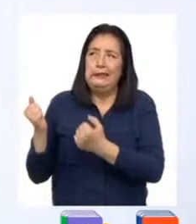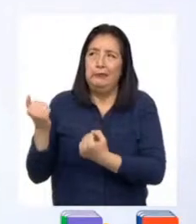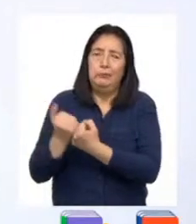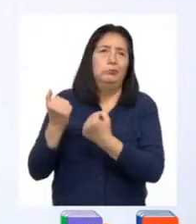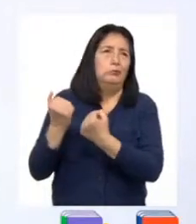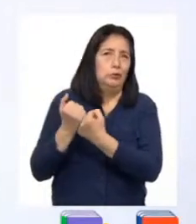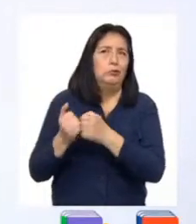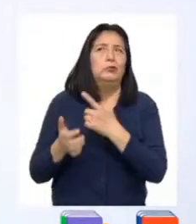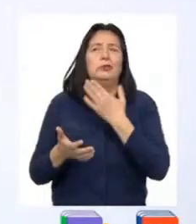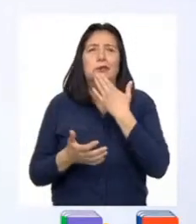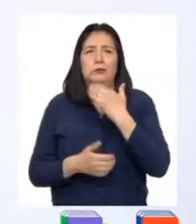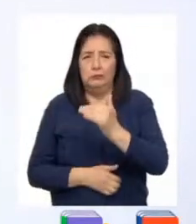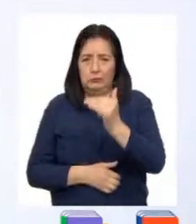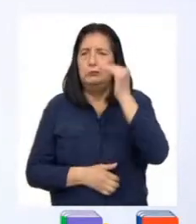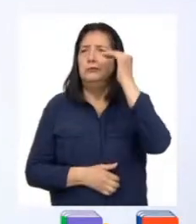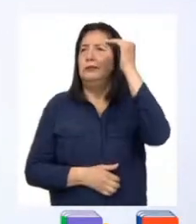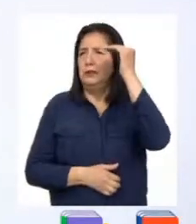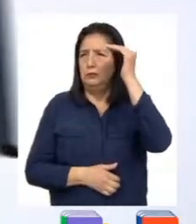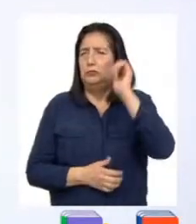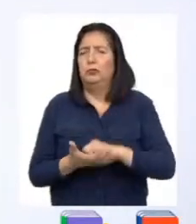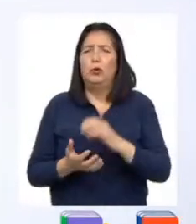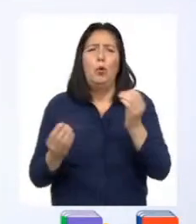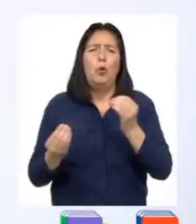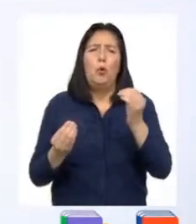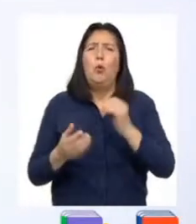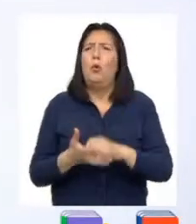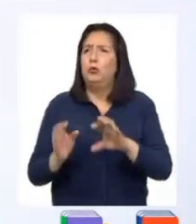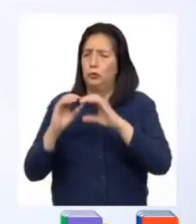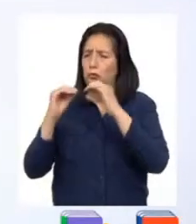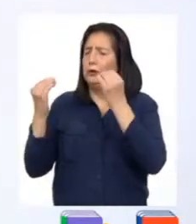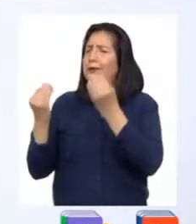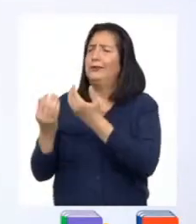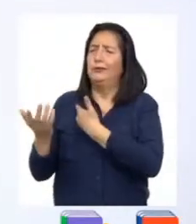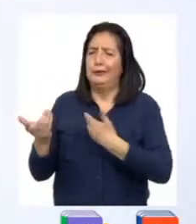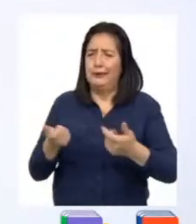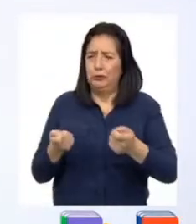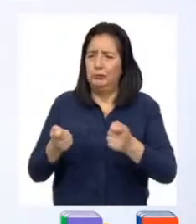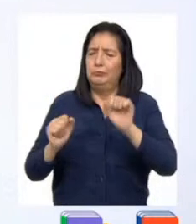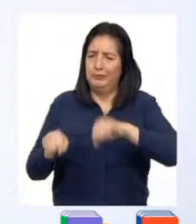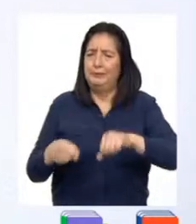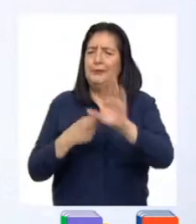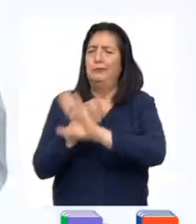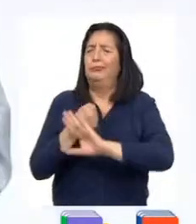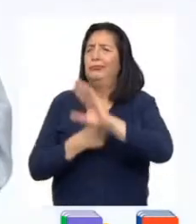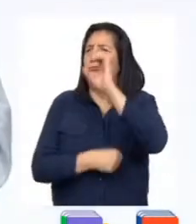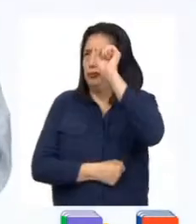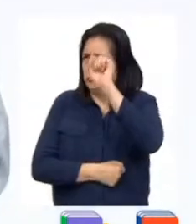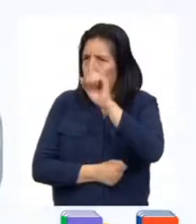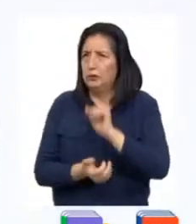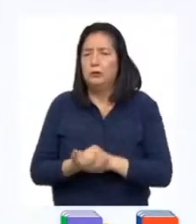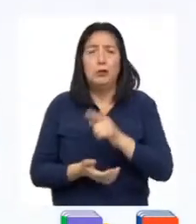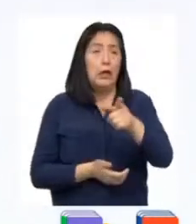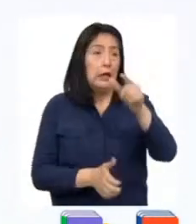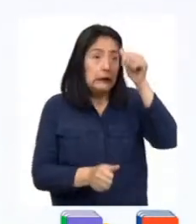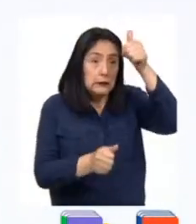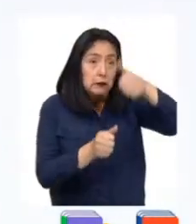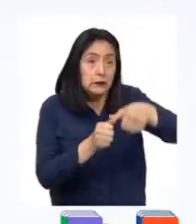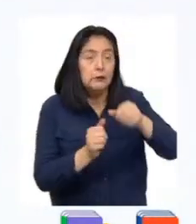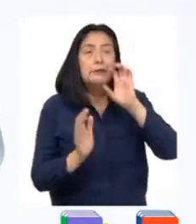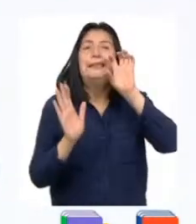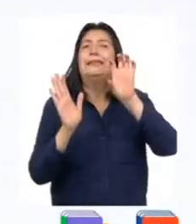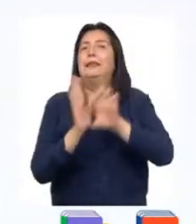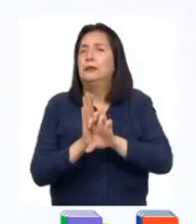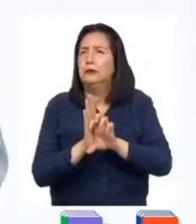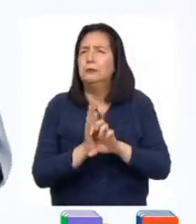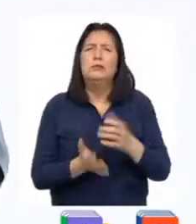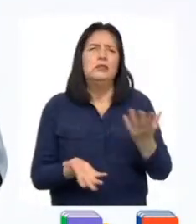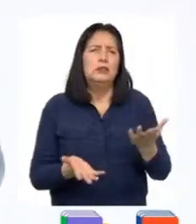la intervención de un adulto o de una institución del Estado para proteger sus derechos. Recordemos, por ejemplo, el